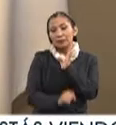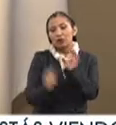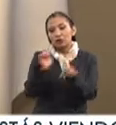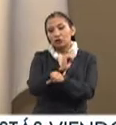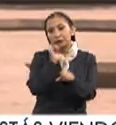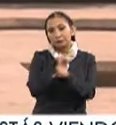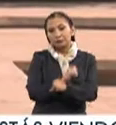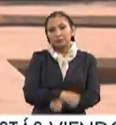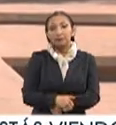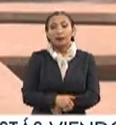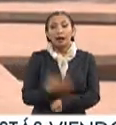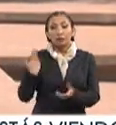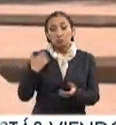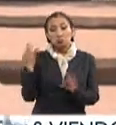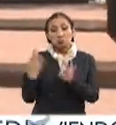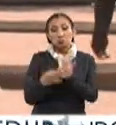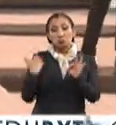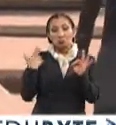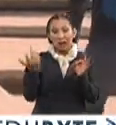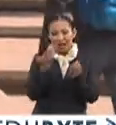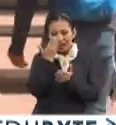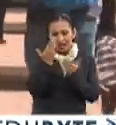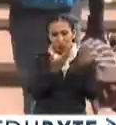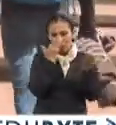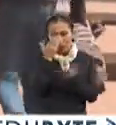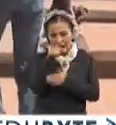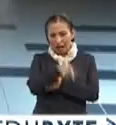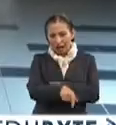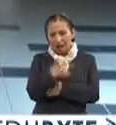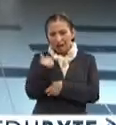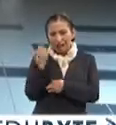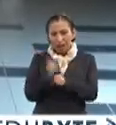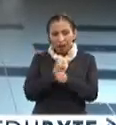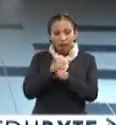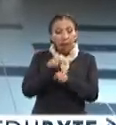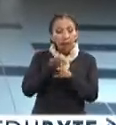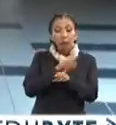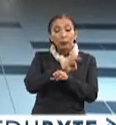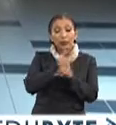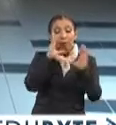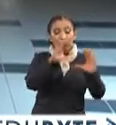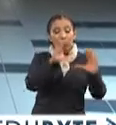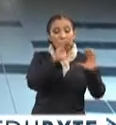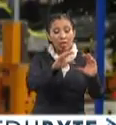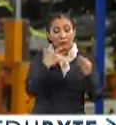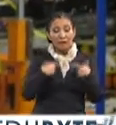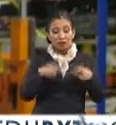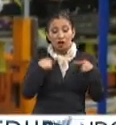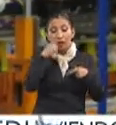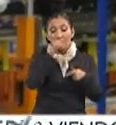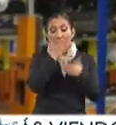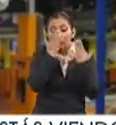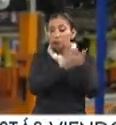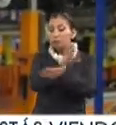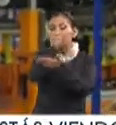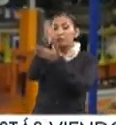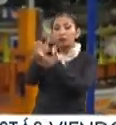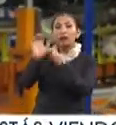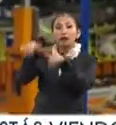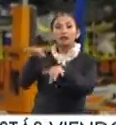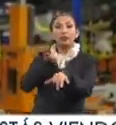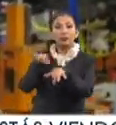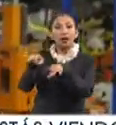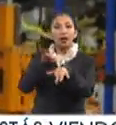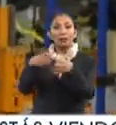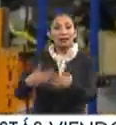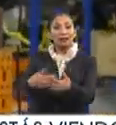automotrices. La pertinencia académica de este programa académico reside en que se pueden generar los talentos humanos para poder cubrir la planta